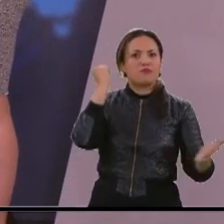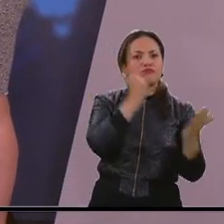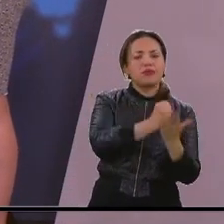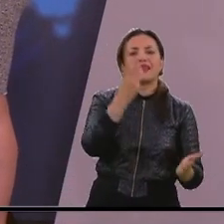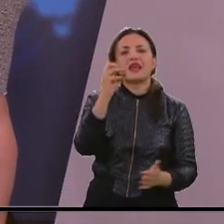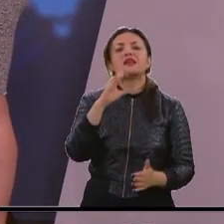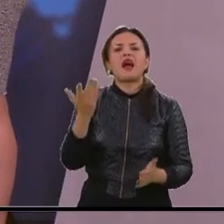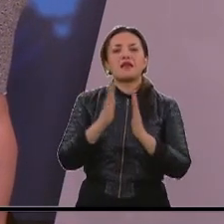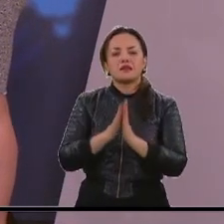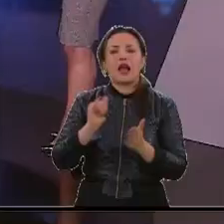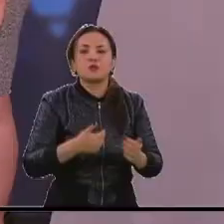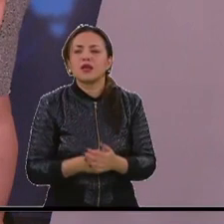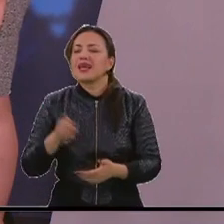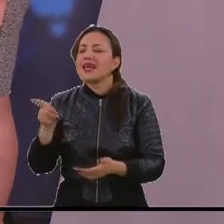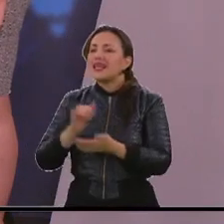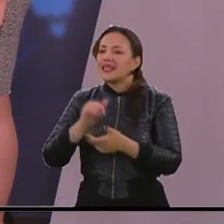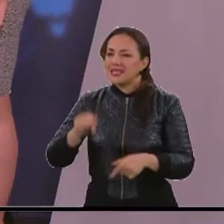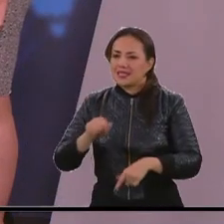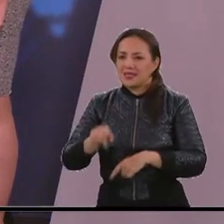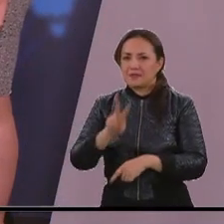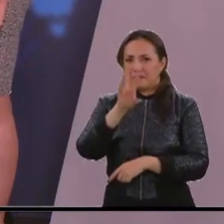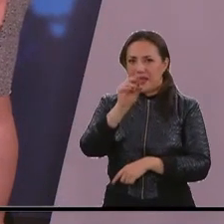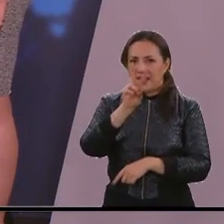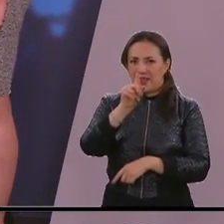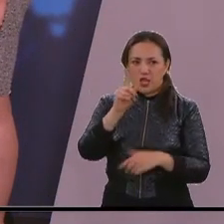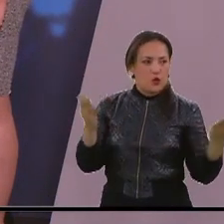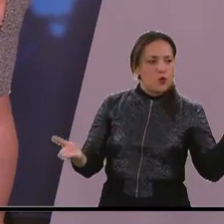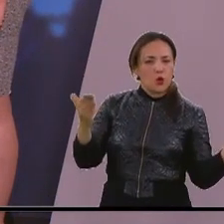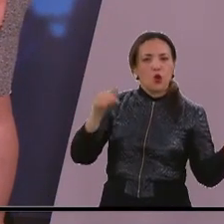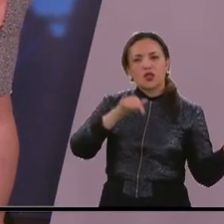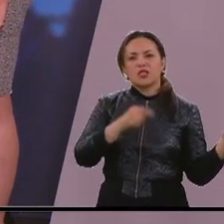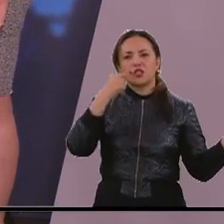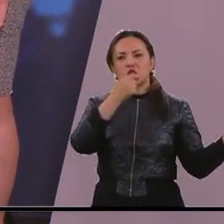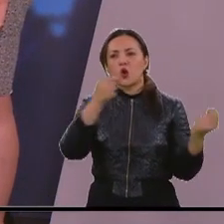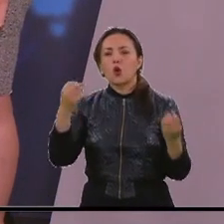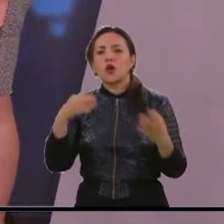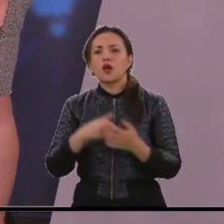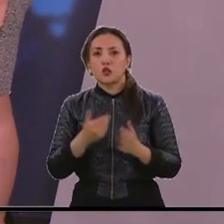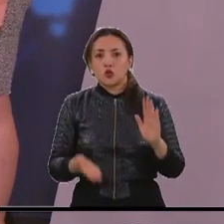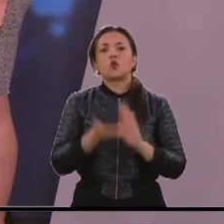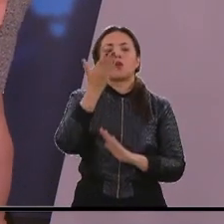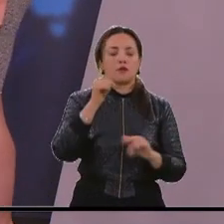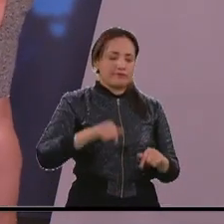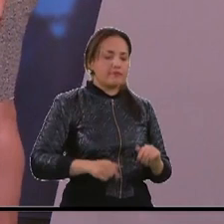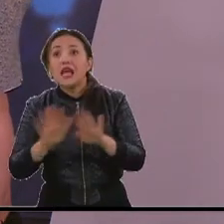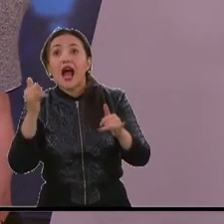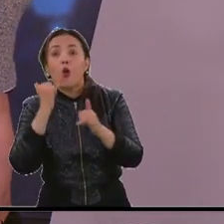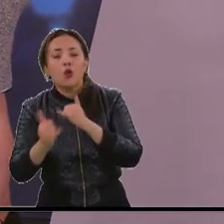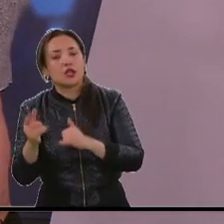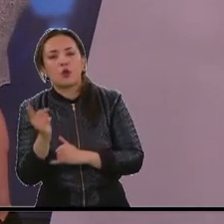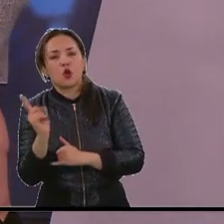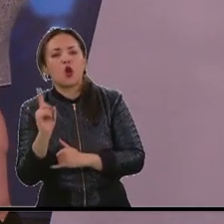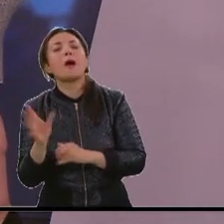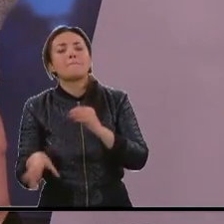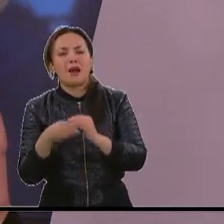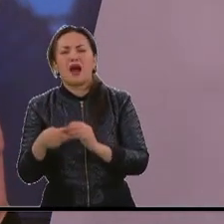se está actualizando. Lamentablemente, 2021, ¿cómo cerró esta cifra? ¿Subimos? Subimos un poco. Dios